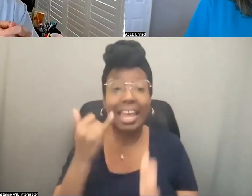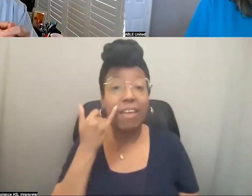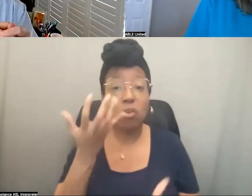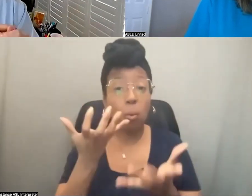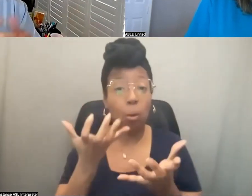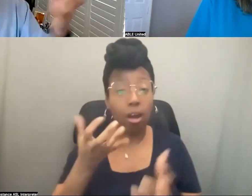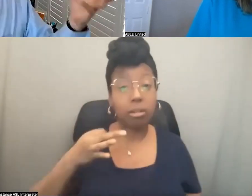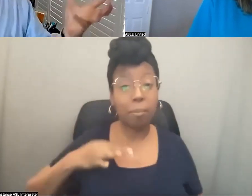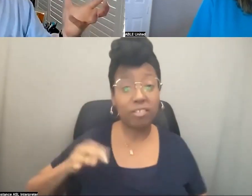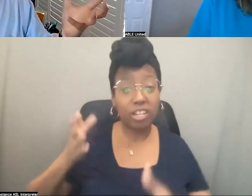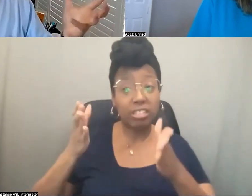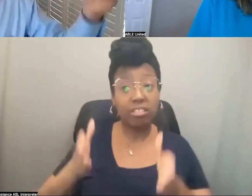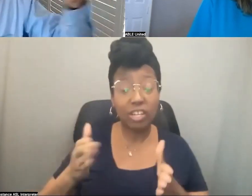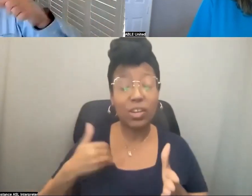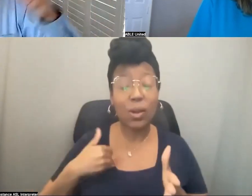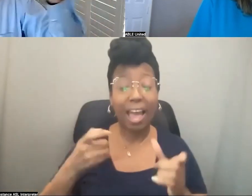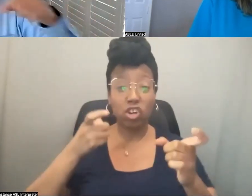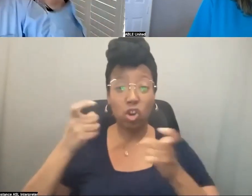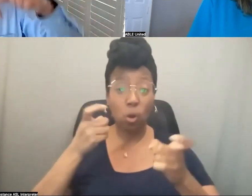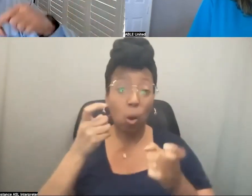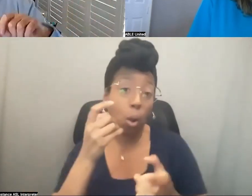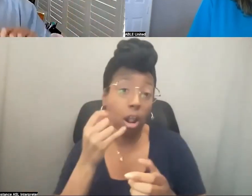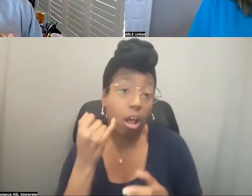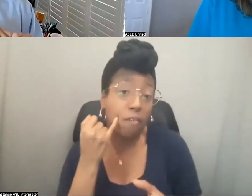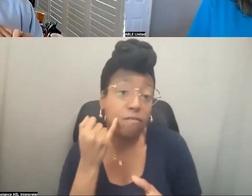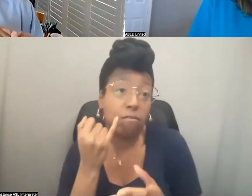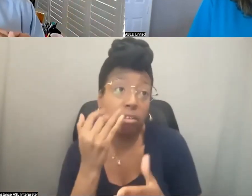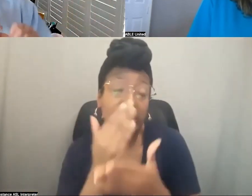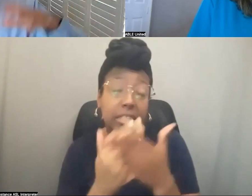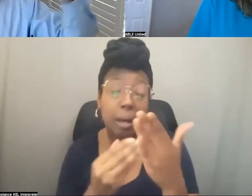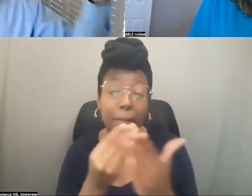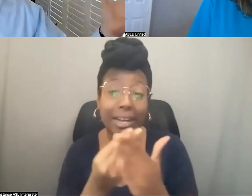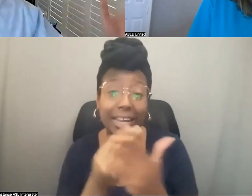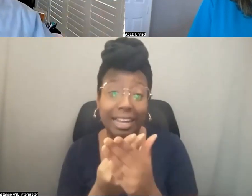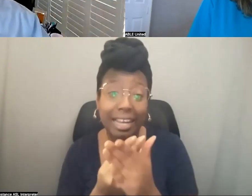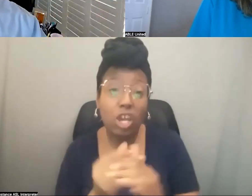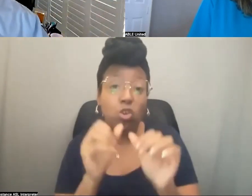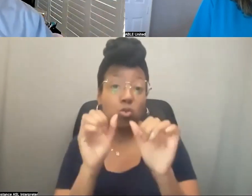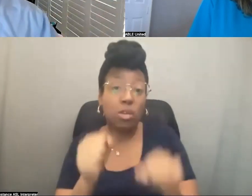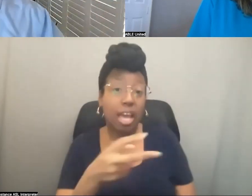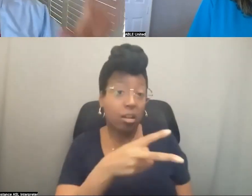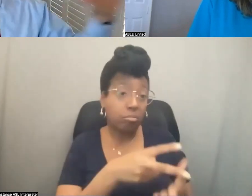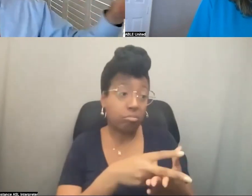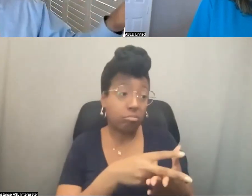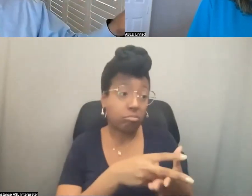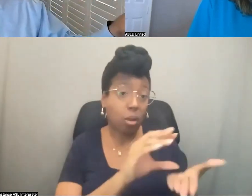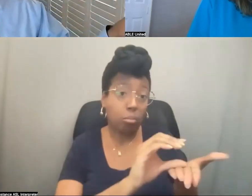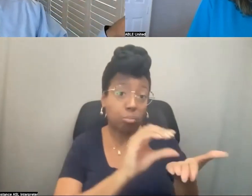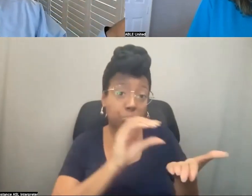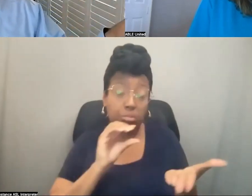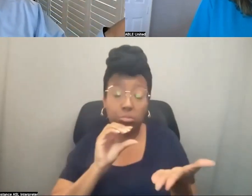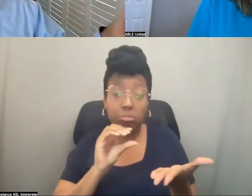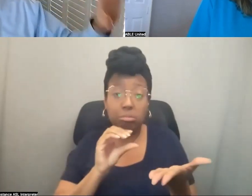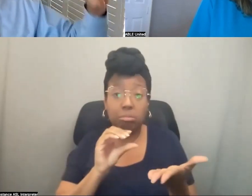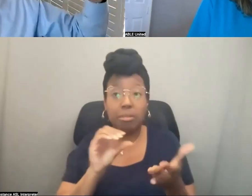planeación si queremos que el individuo tenga control de algunos fondos, pero no todo. Podemos poner dinero en la cuenta de ABLE de cualquiera de estos